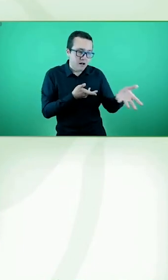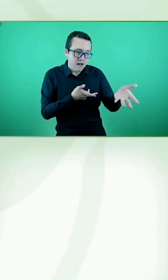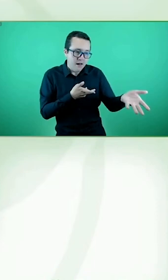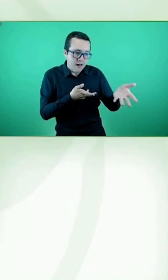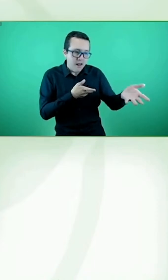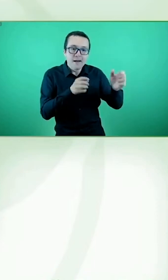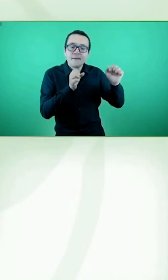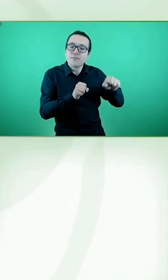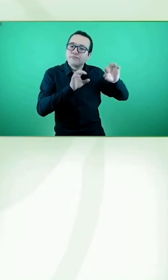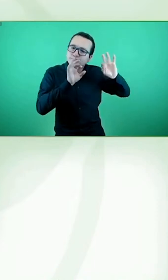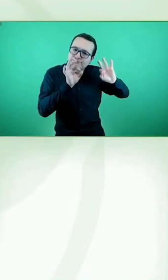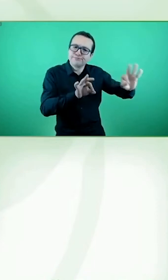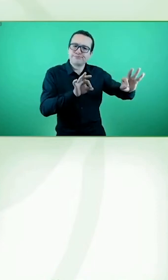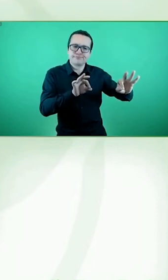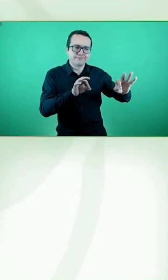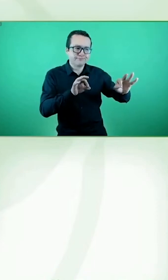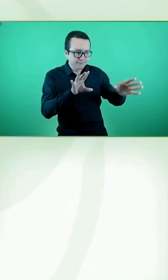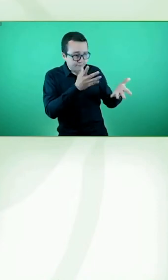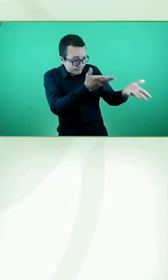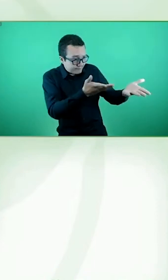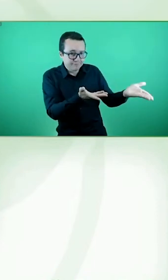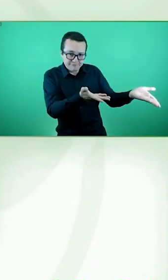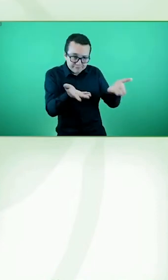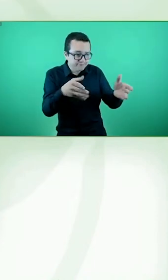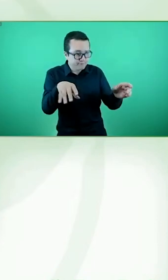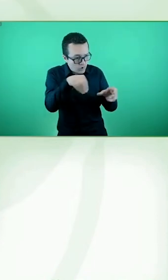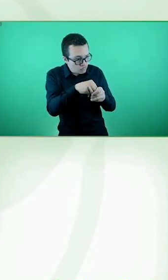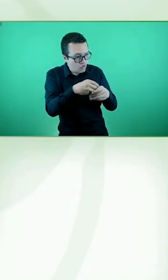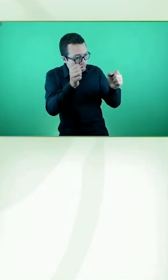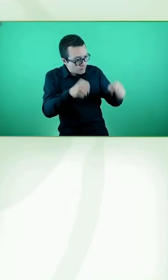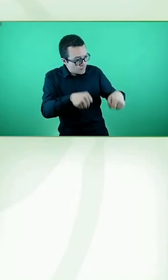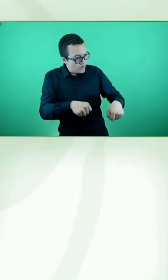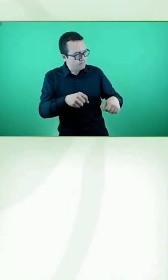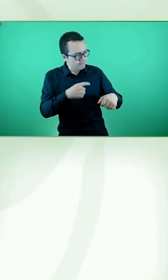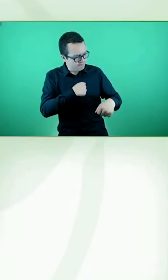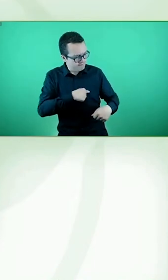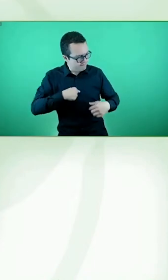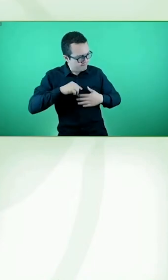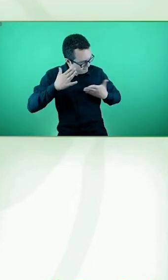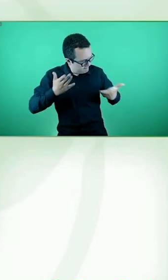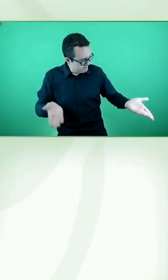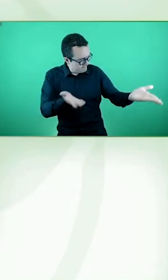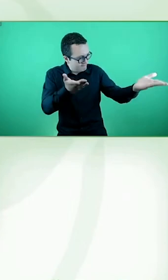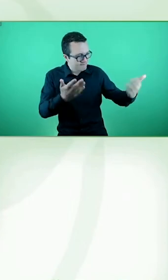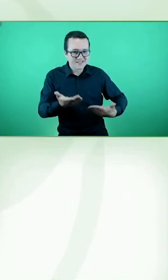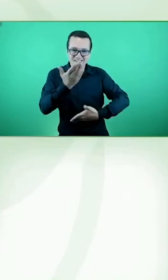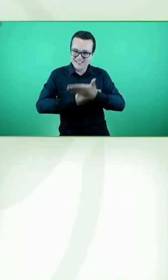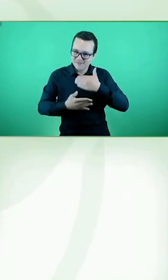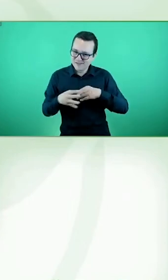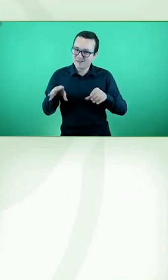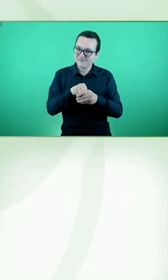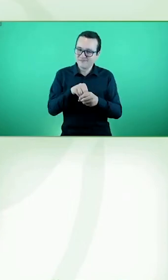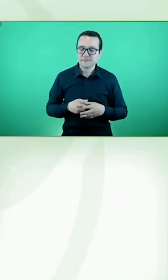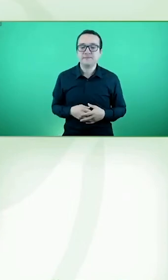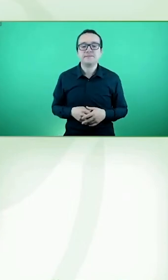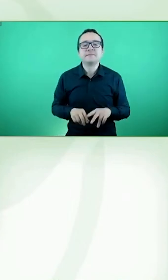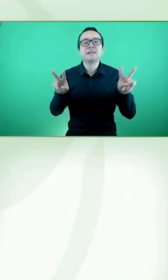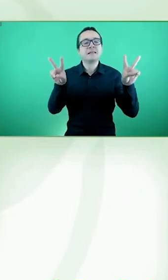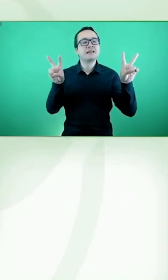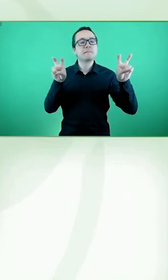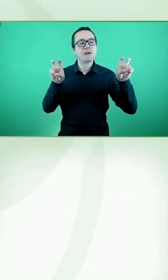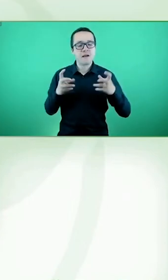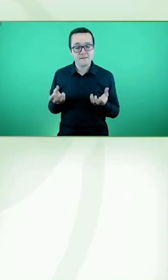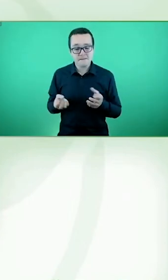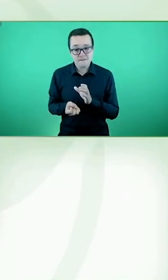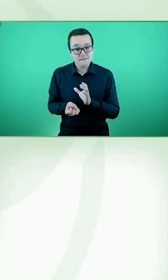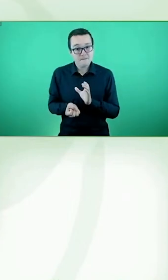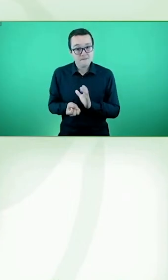discapacidad. El tema de la accesibilidad de los productos que estábamos comentando es un tema clave, pero yo y Andrés sí que